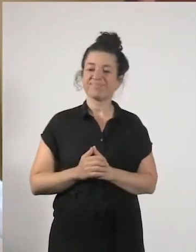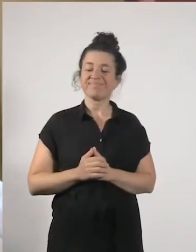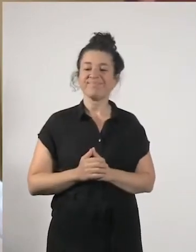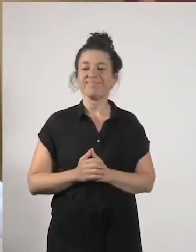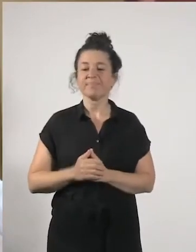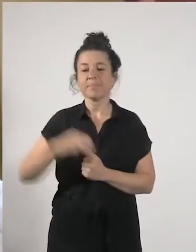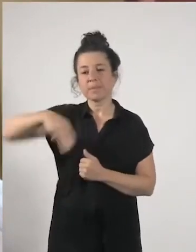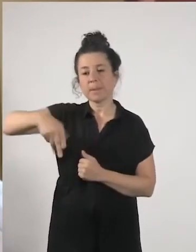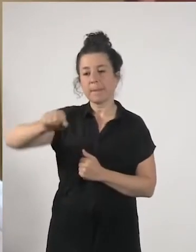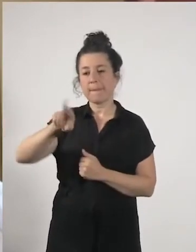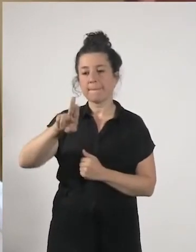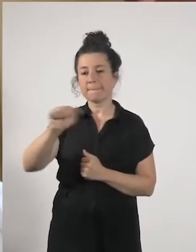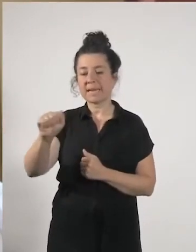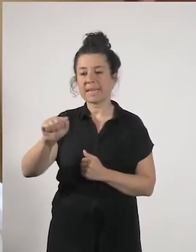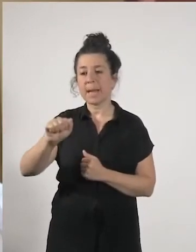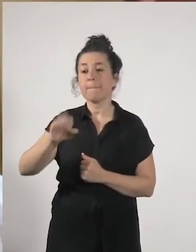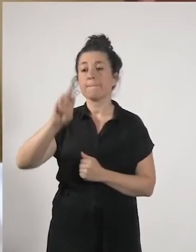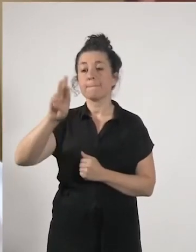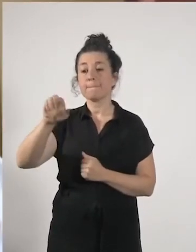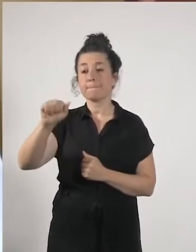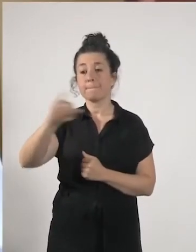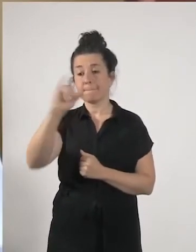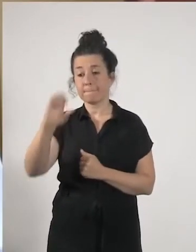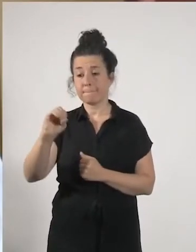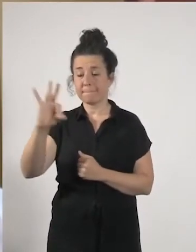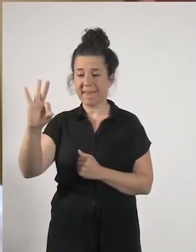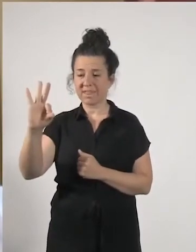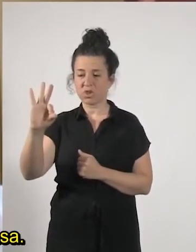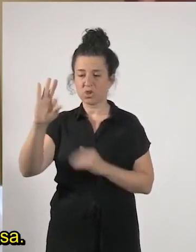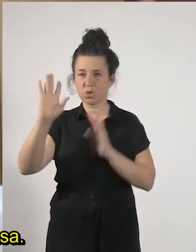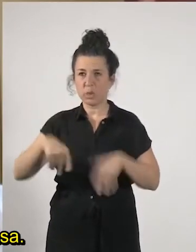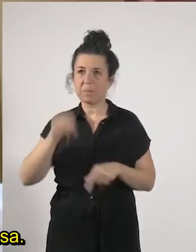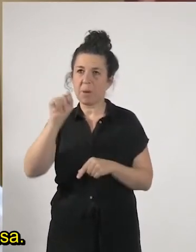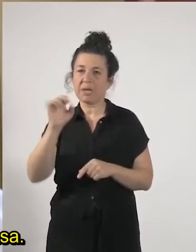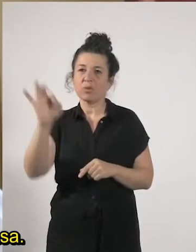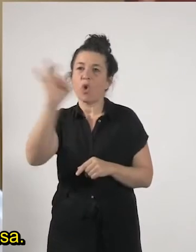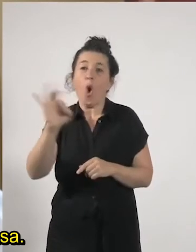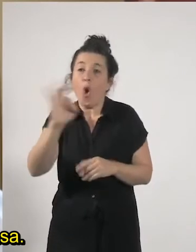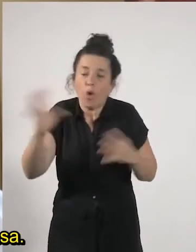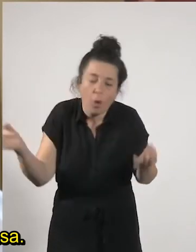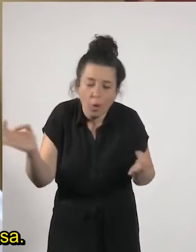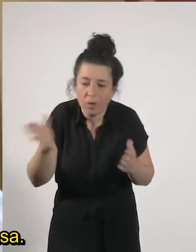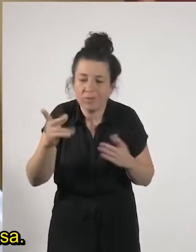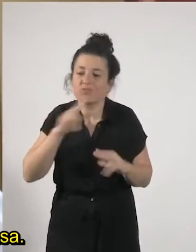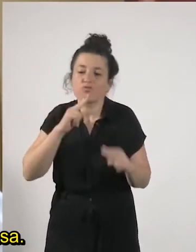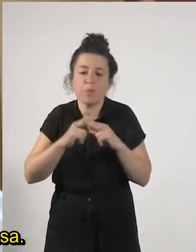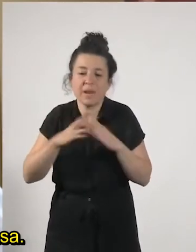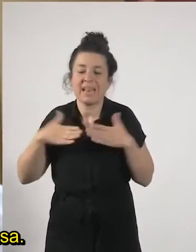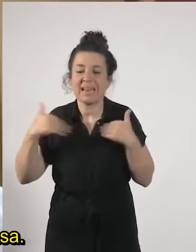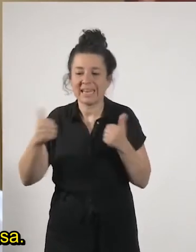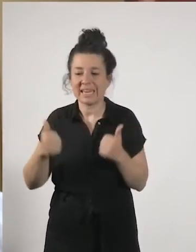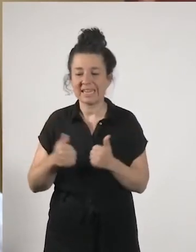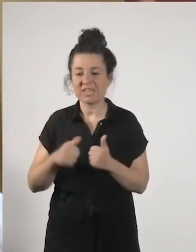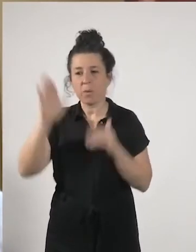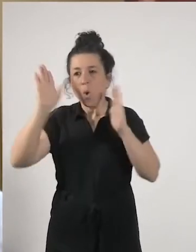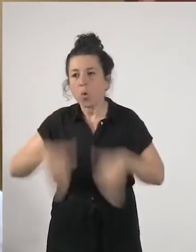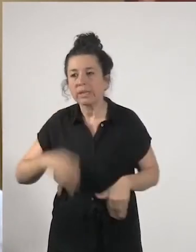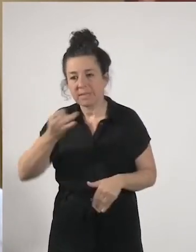maría pazos último minuto de hora llámalo como quieras idea con la que con la que nos vamos a ir a casa